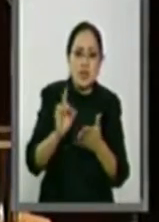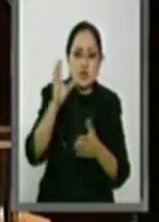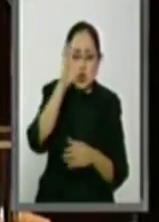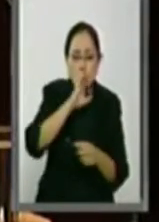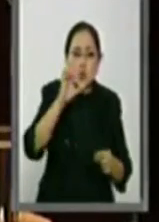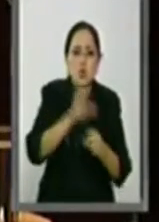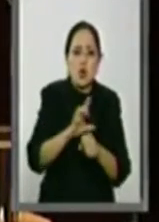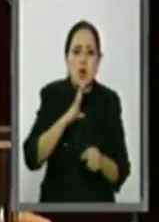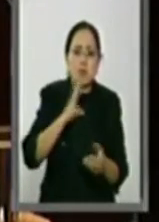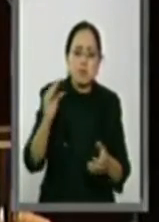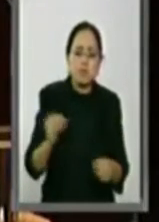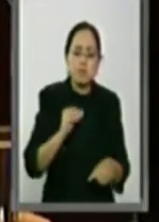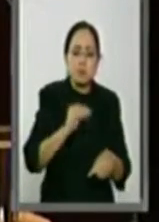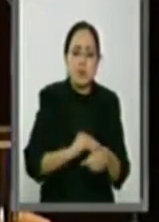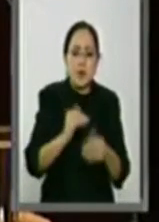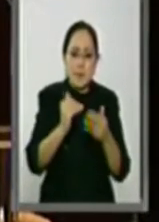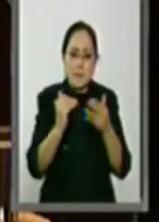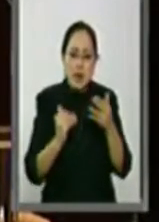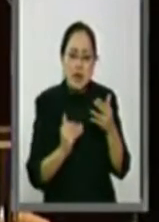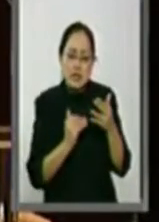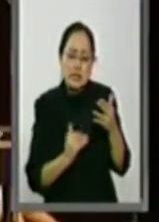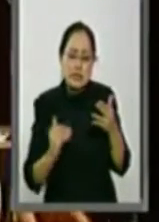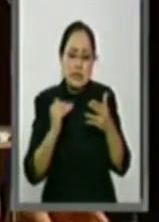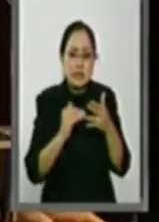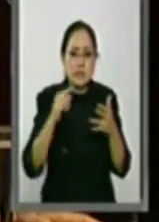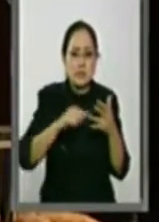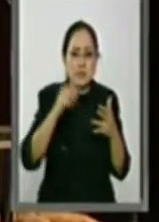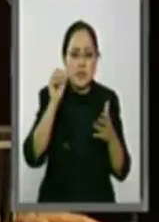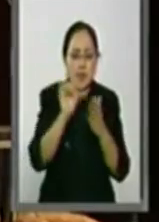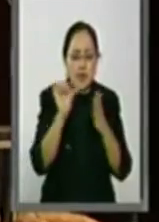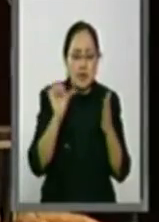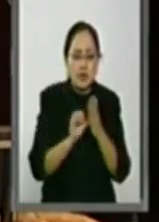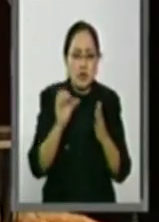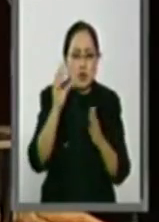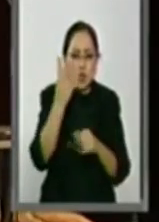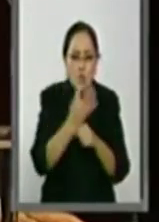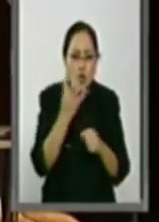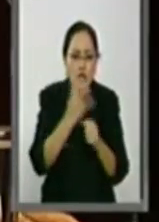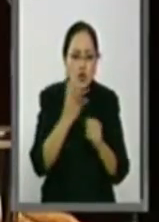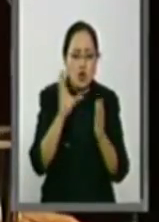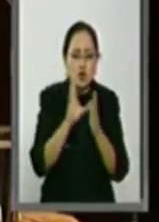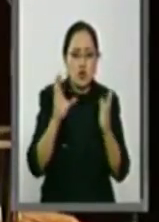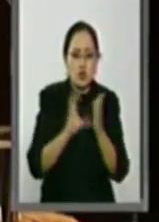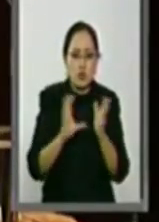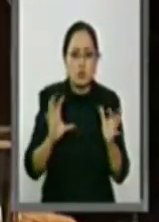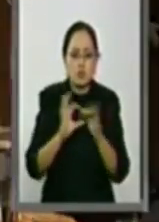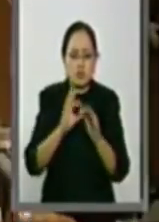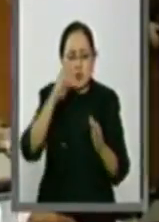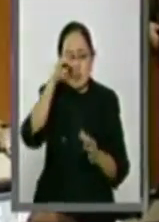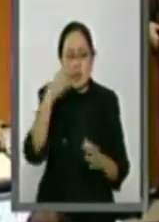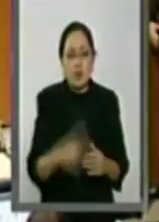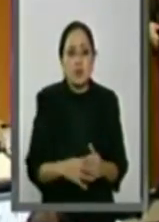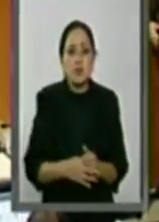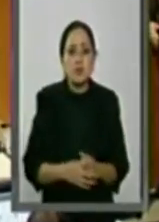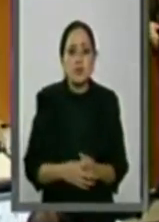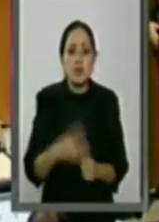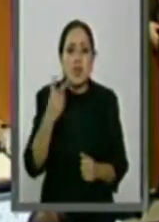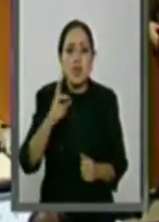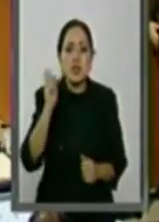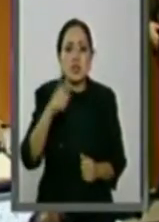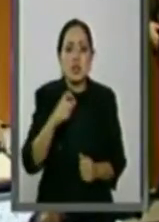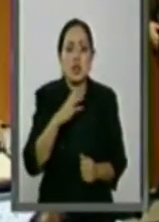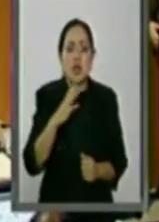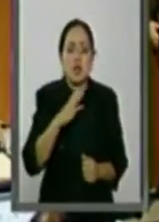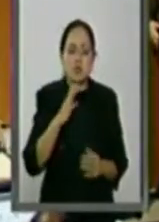establecido en el penúltimo párrafo del artículo cuarto de la Constitución Política, es inherente a la